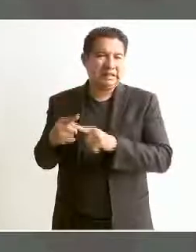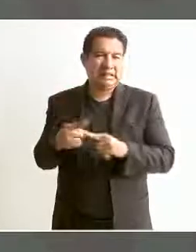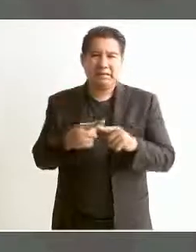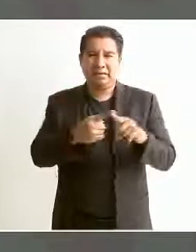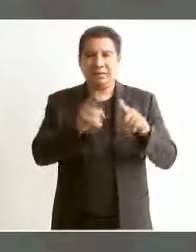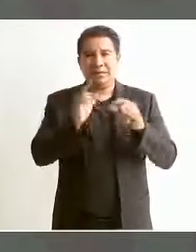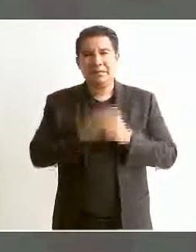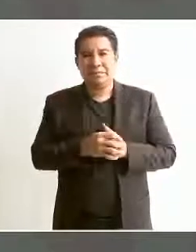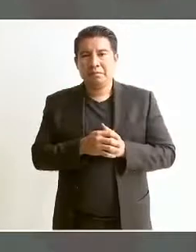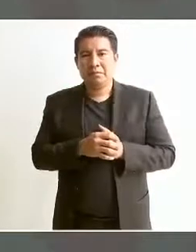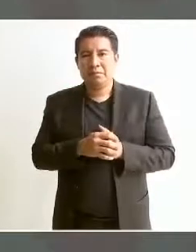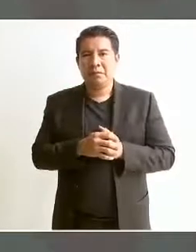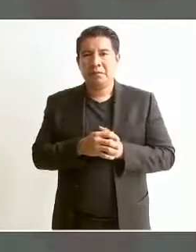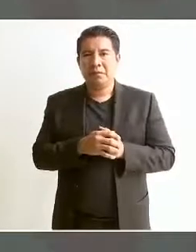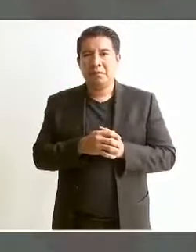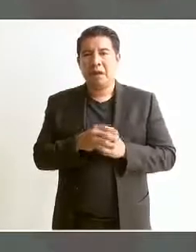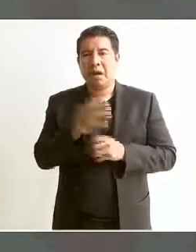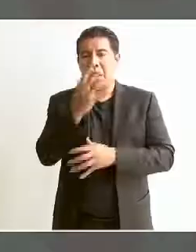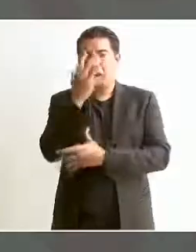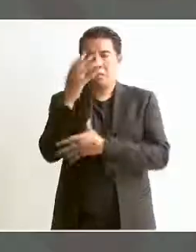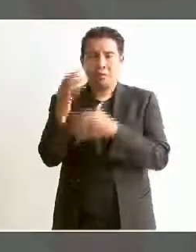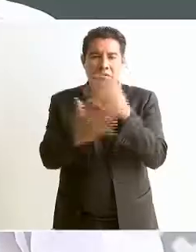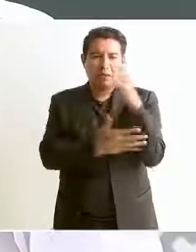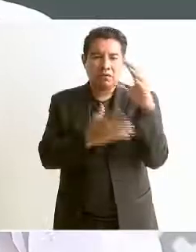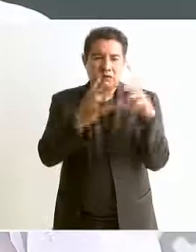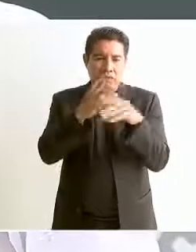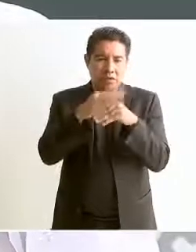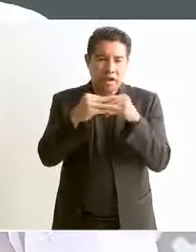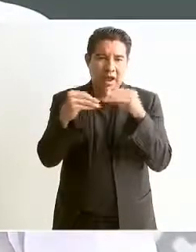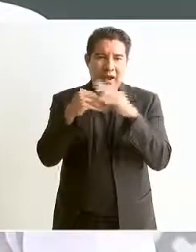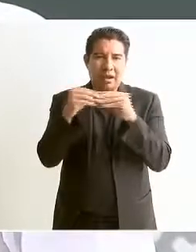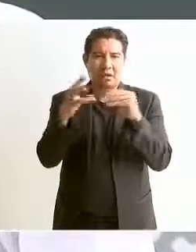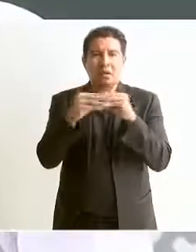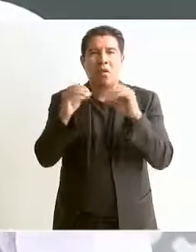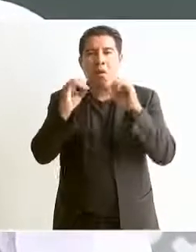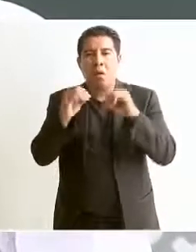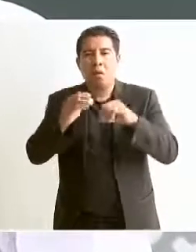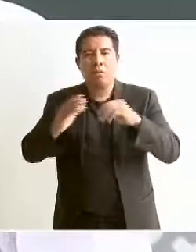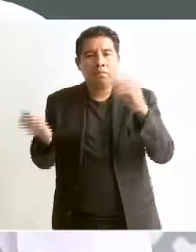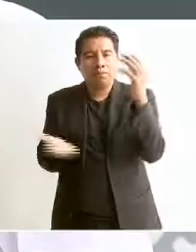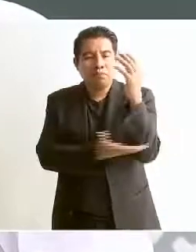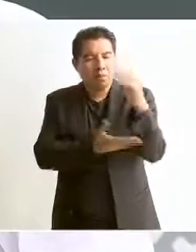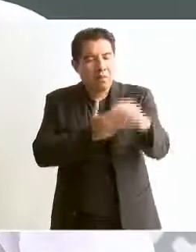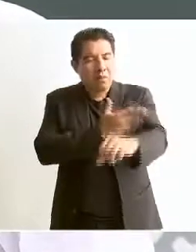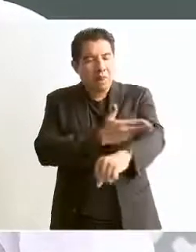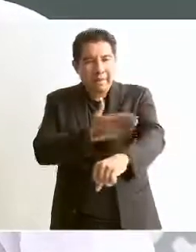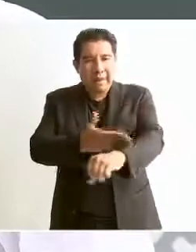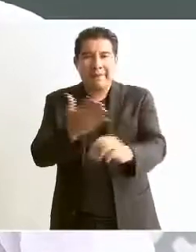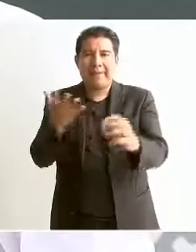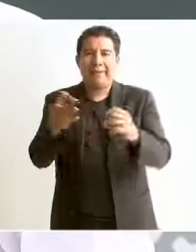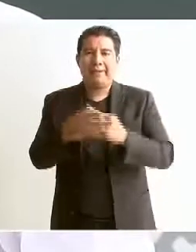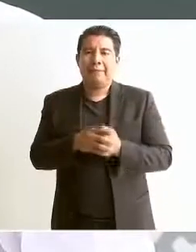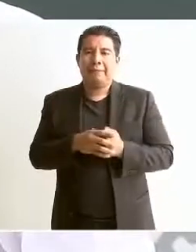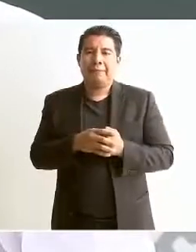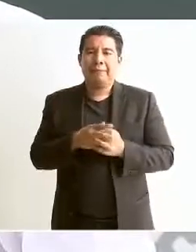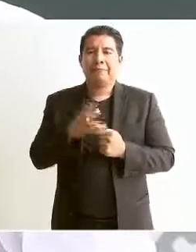árboles frutales, maderables, y también